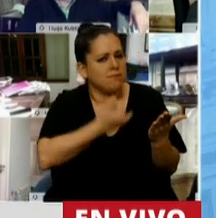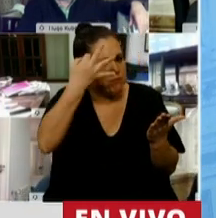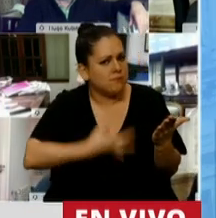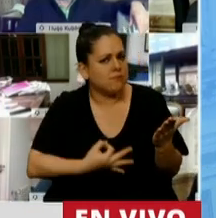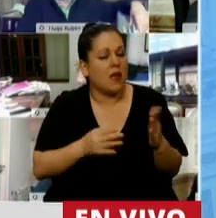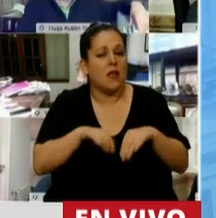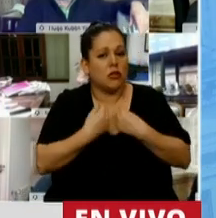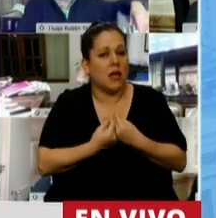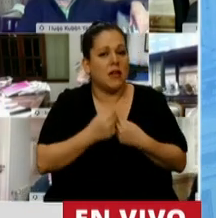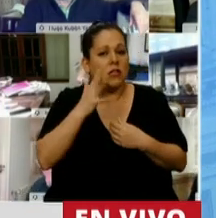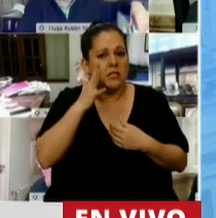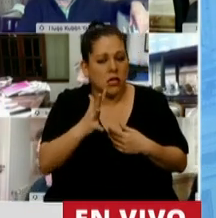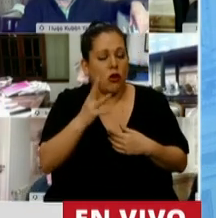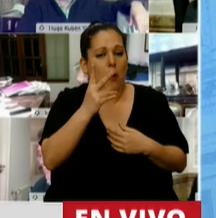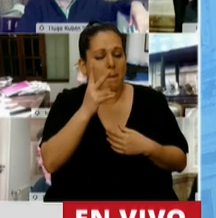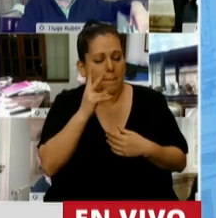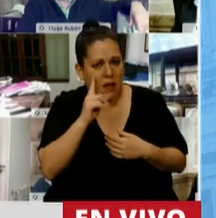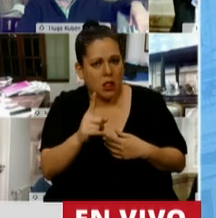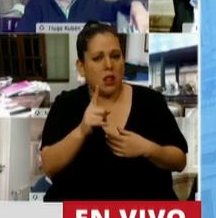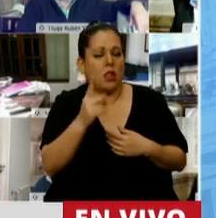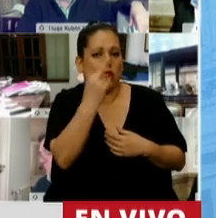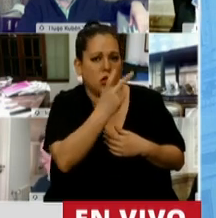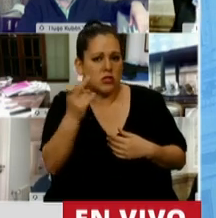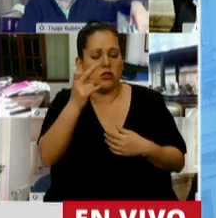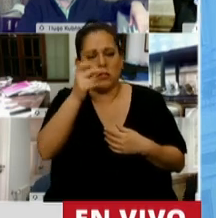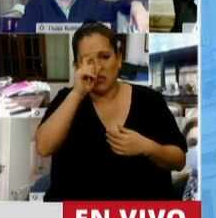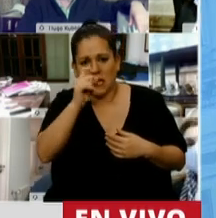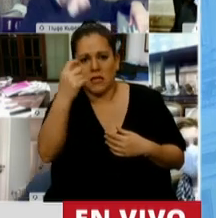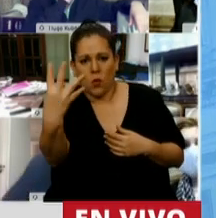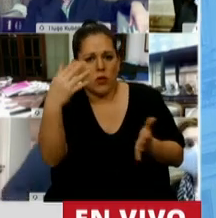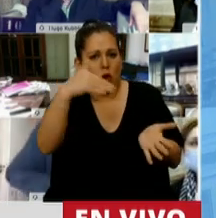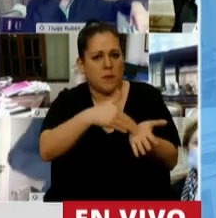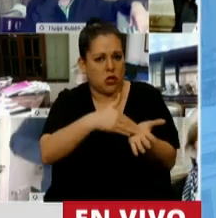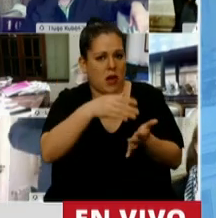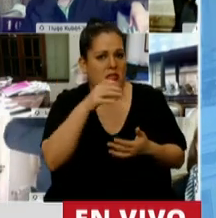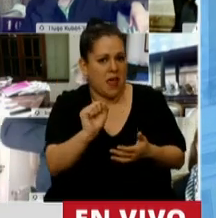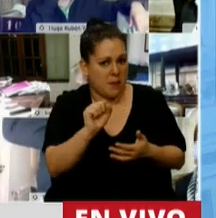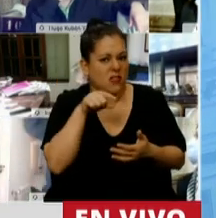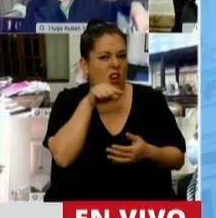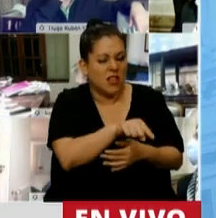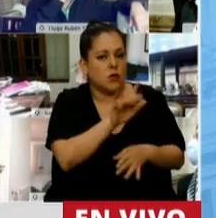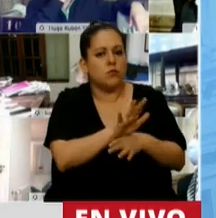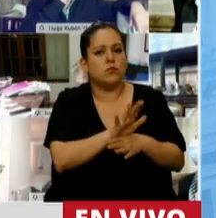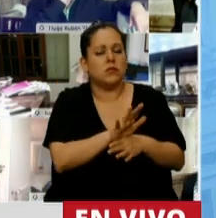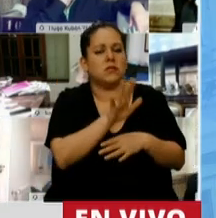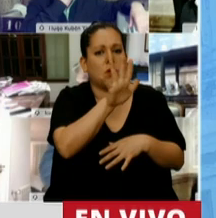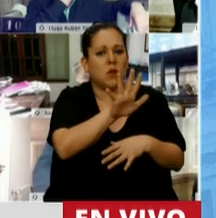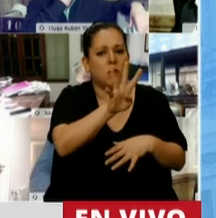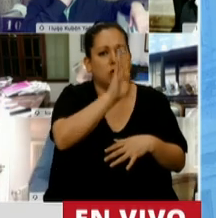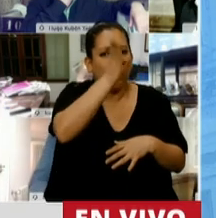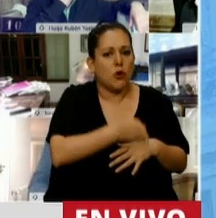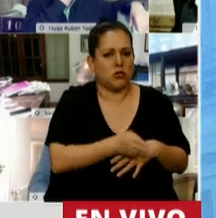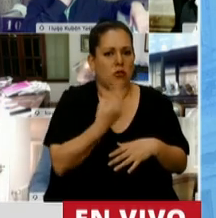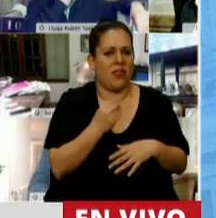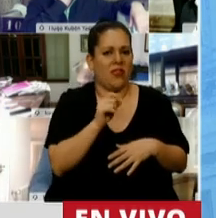total de 5.244 millones de pesos se presentan un 54% de los fondos a asignar.